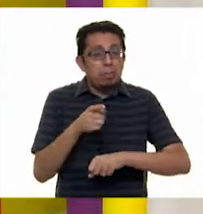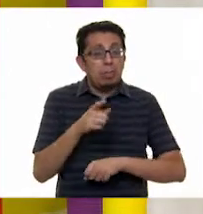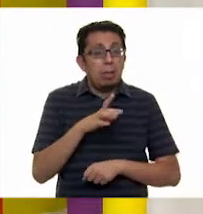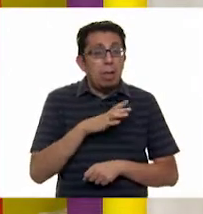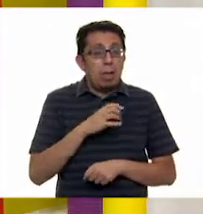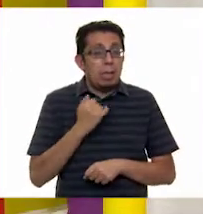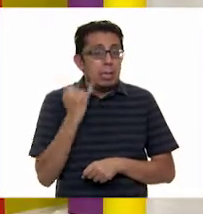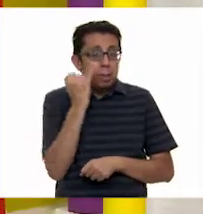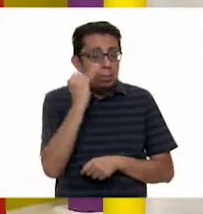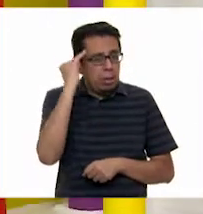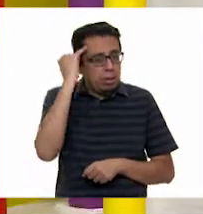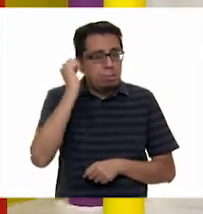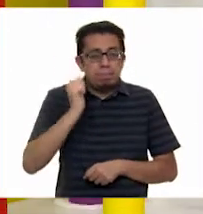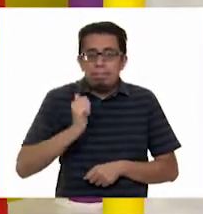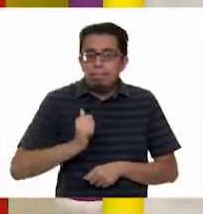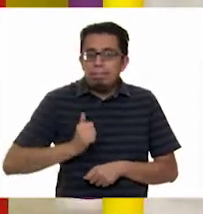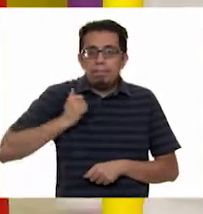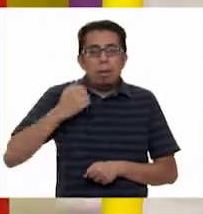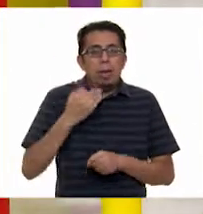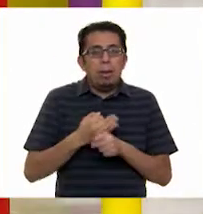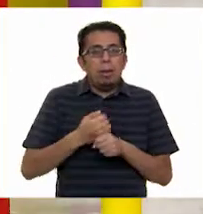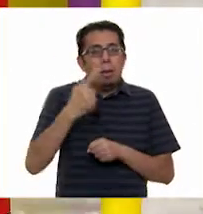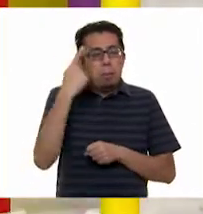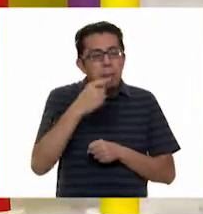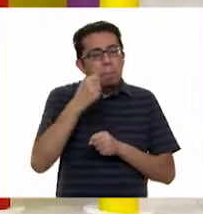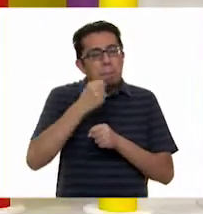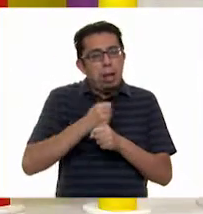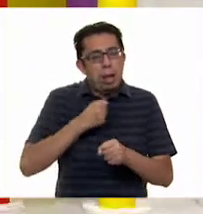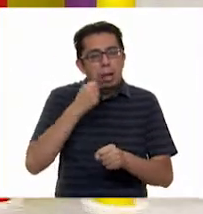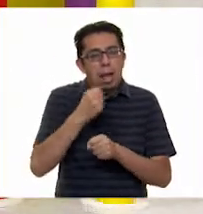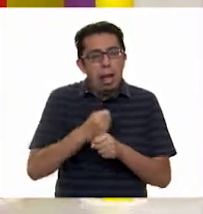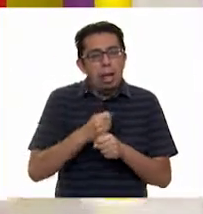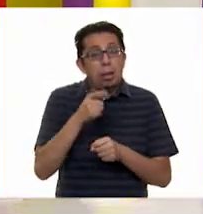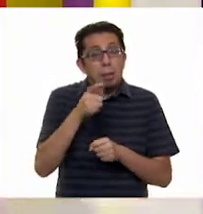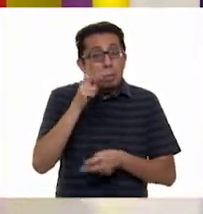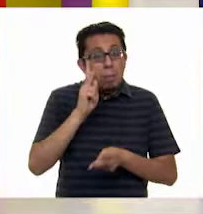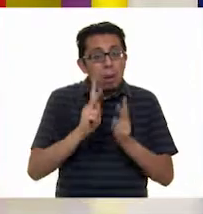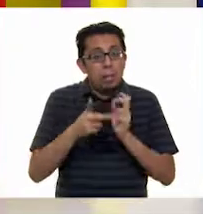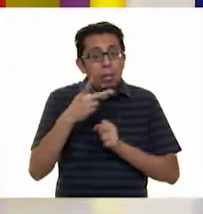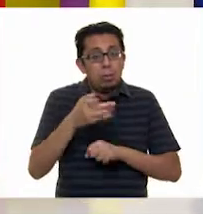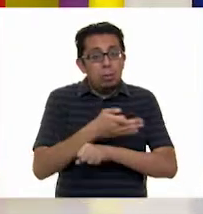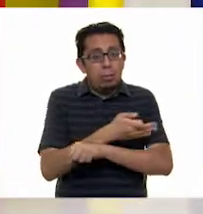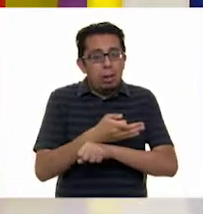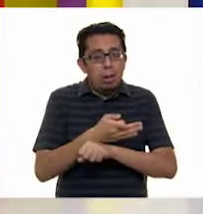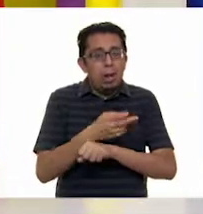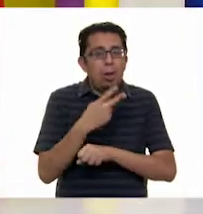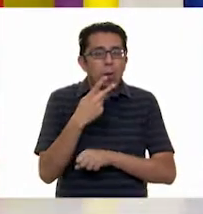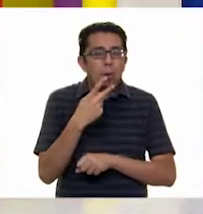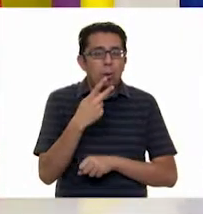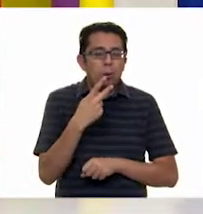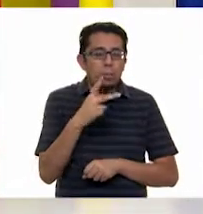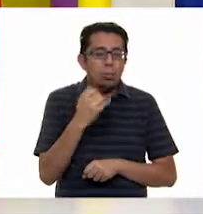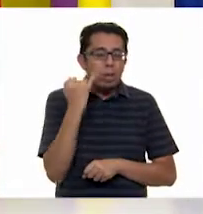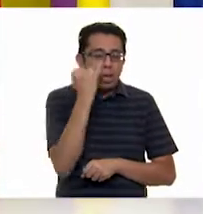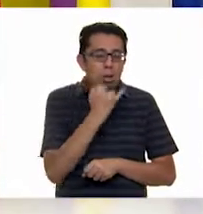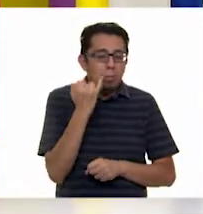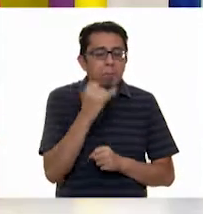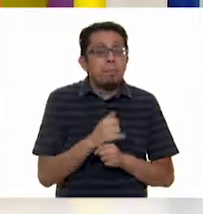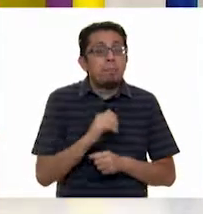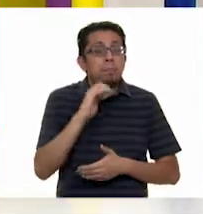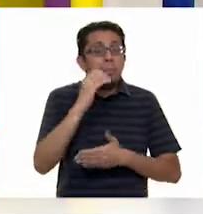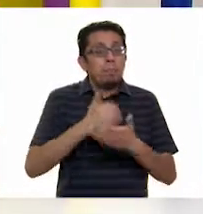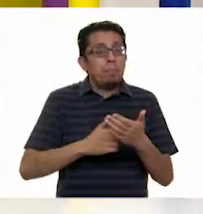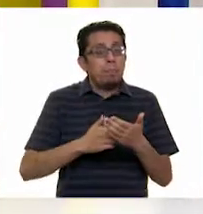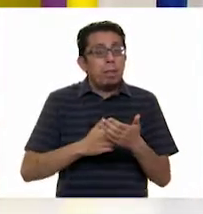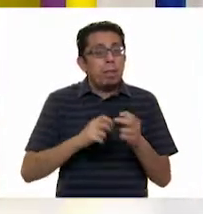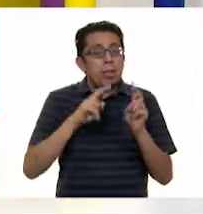hablar una lengua indígena, aprovecha también este momento para practicarla y platica con tu familia en tu lengua materna. Hemos terminado con